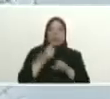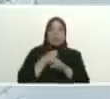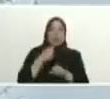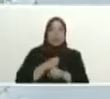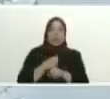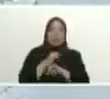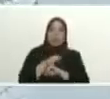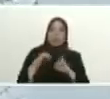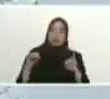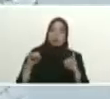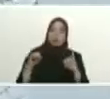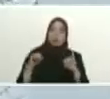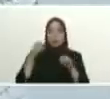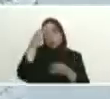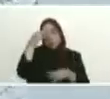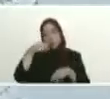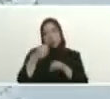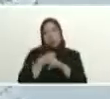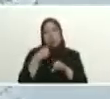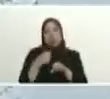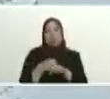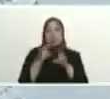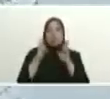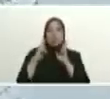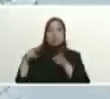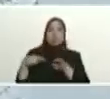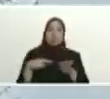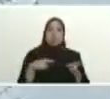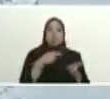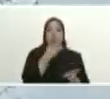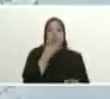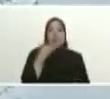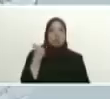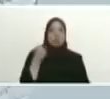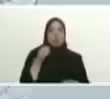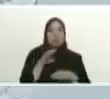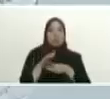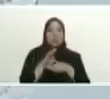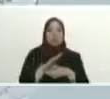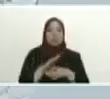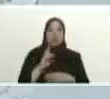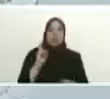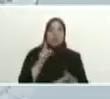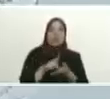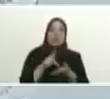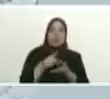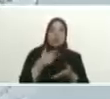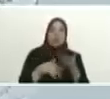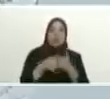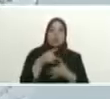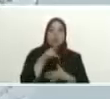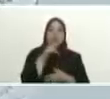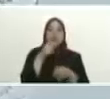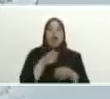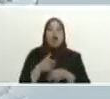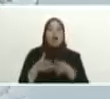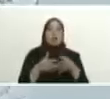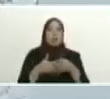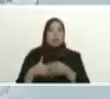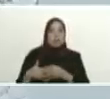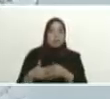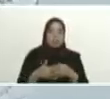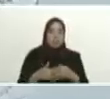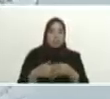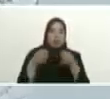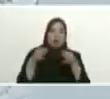terminar el dragado del río Torbes y un muro para proteger la parte más afectada que es la parte de los pinos parte baja de